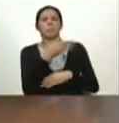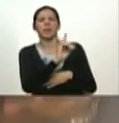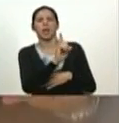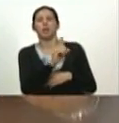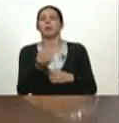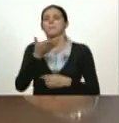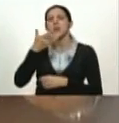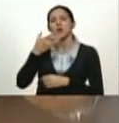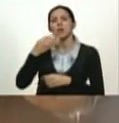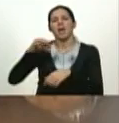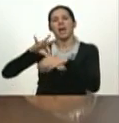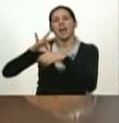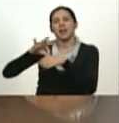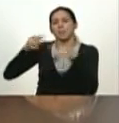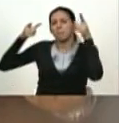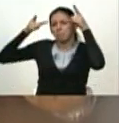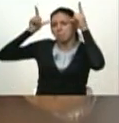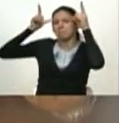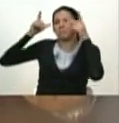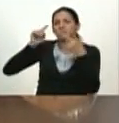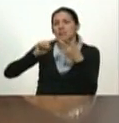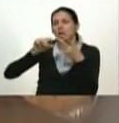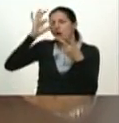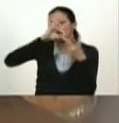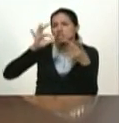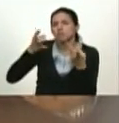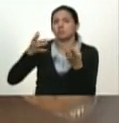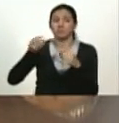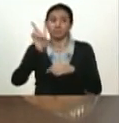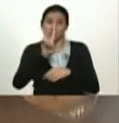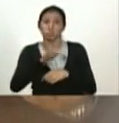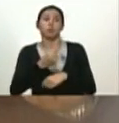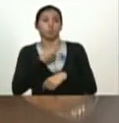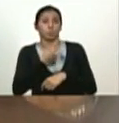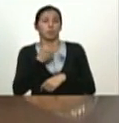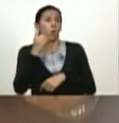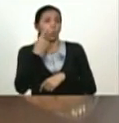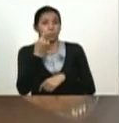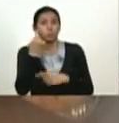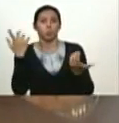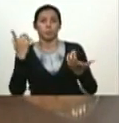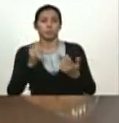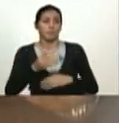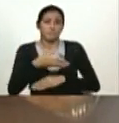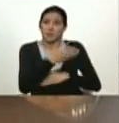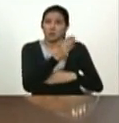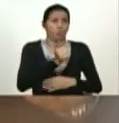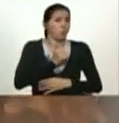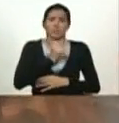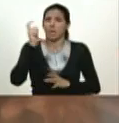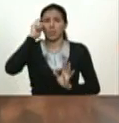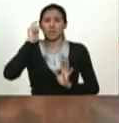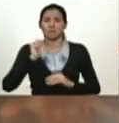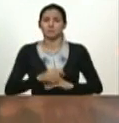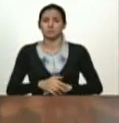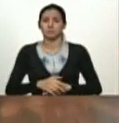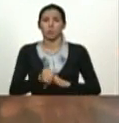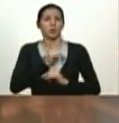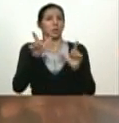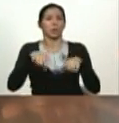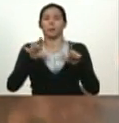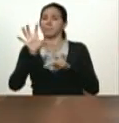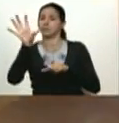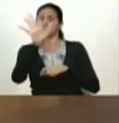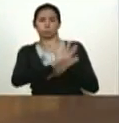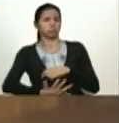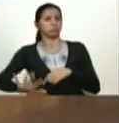carne puerco ¿verdad? en Venezuela tenemos una aquí cualquiera come pescado cualquier día en cualquier lugar del país